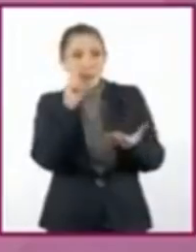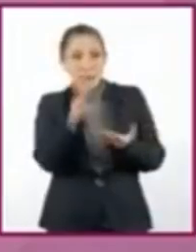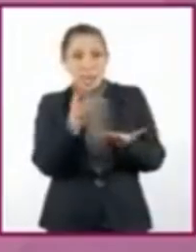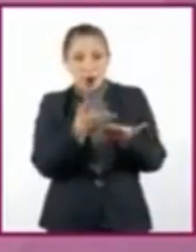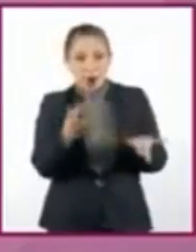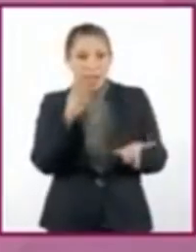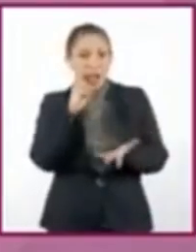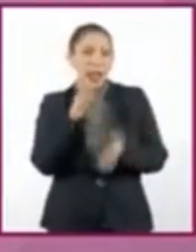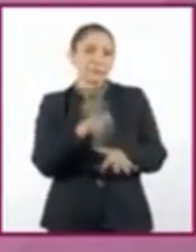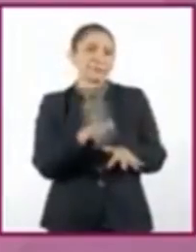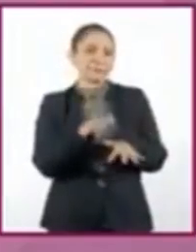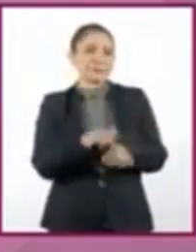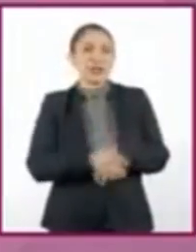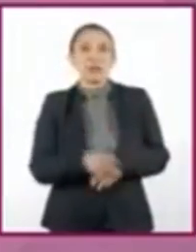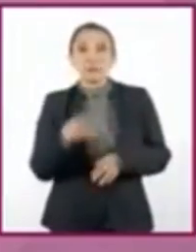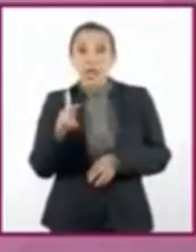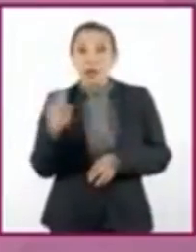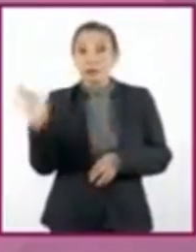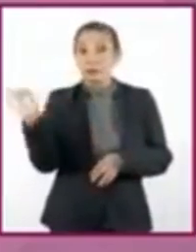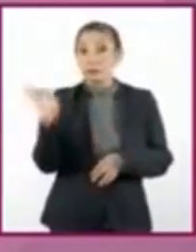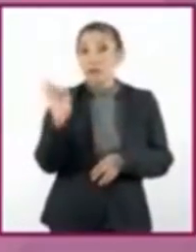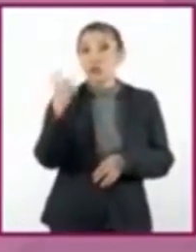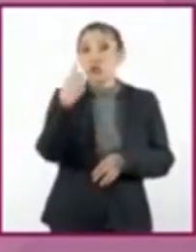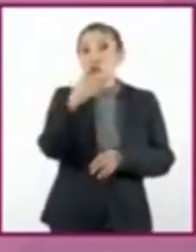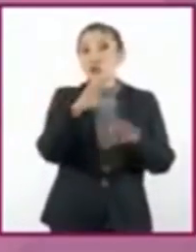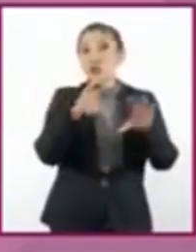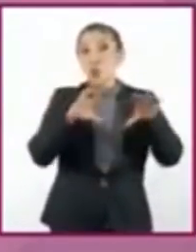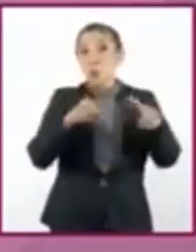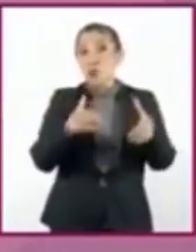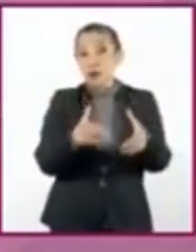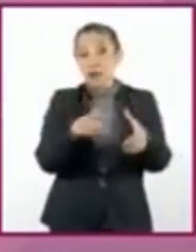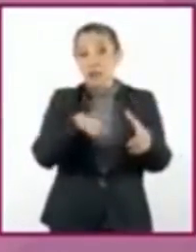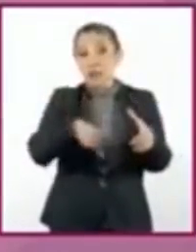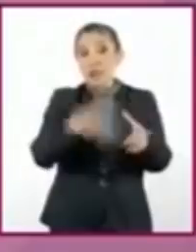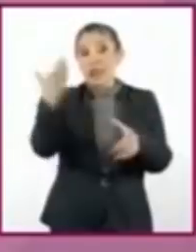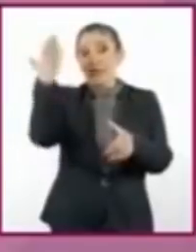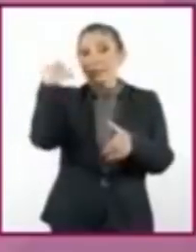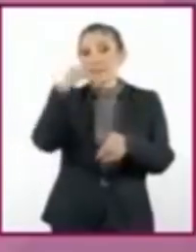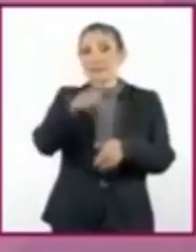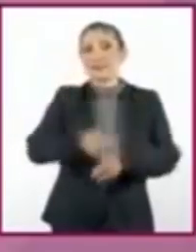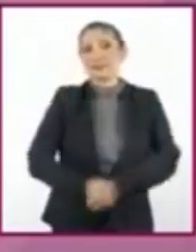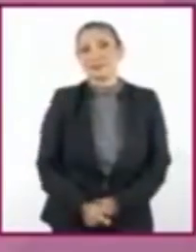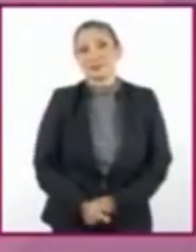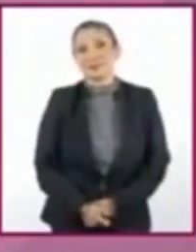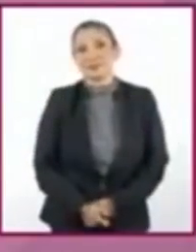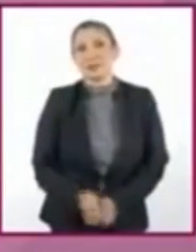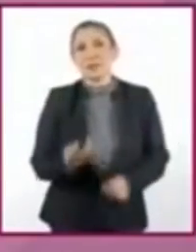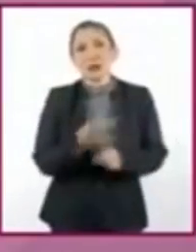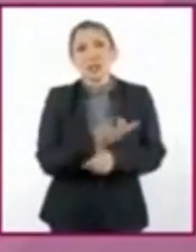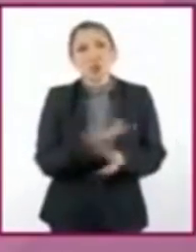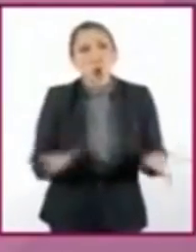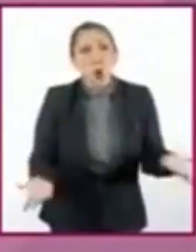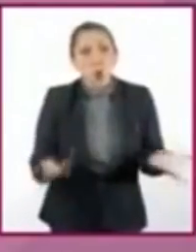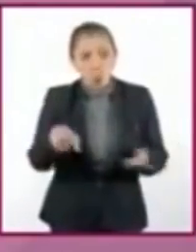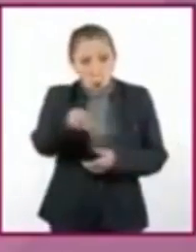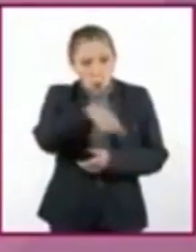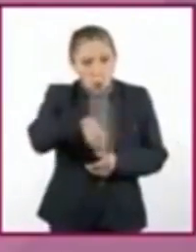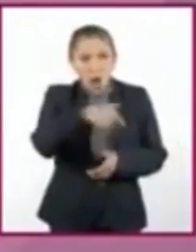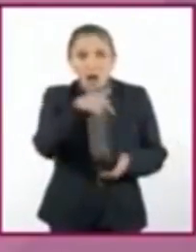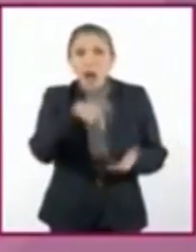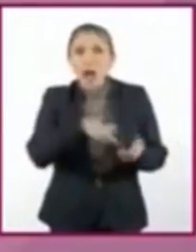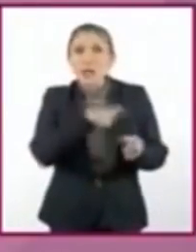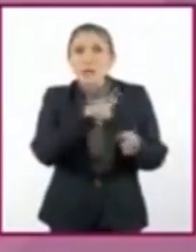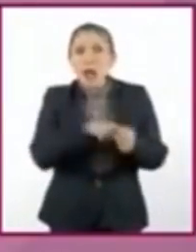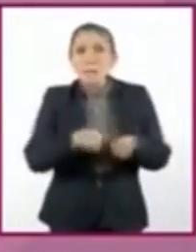Pero, probablemente su comunidad era así. ¿Qué habrá pasado con los seres que antes